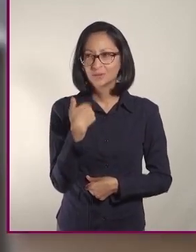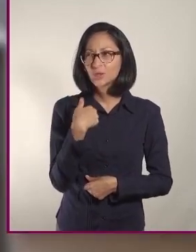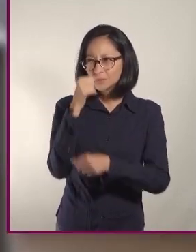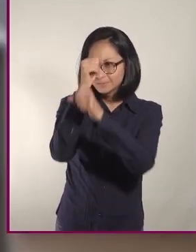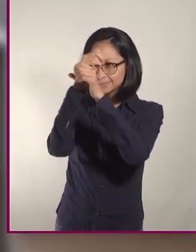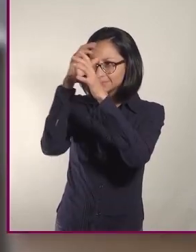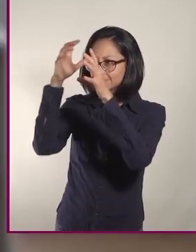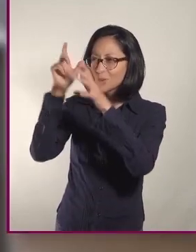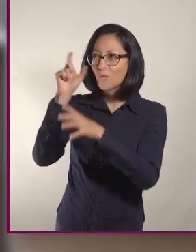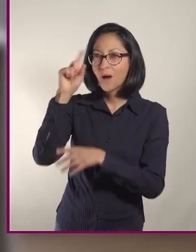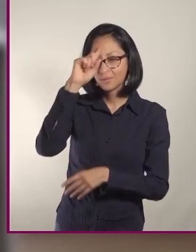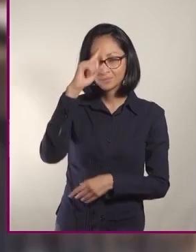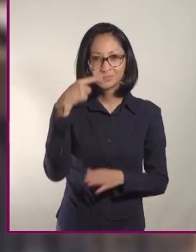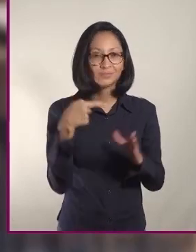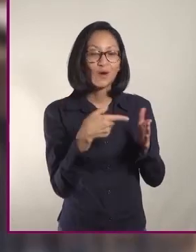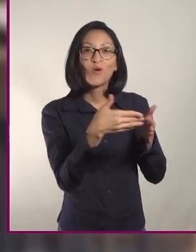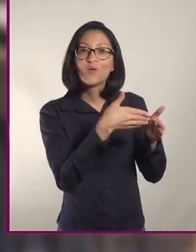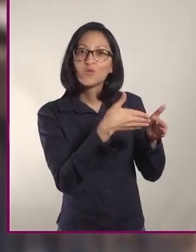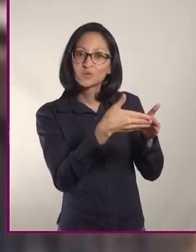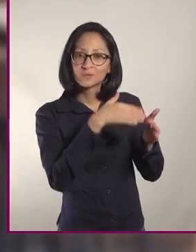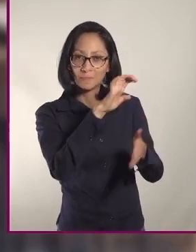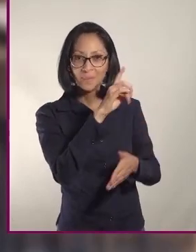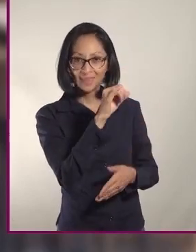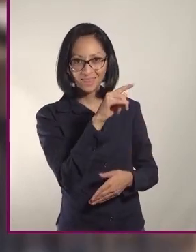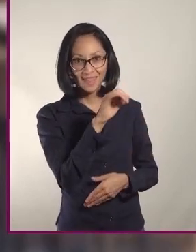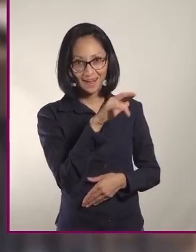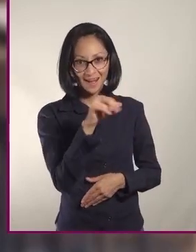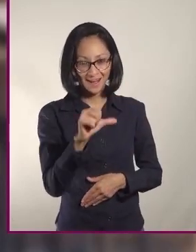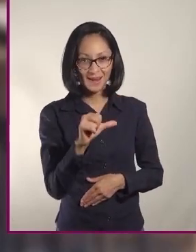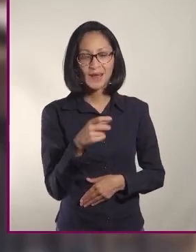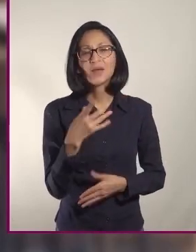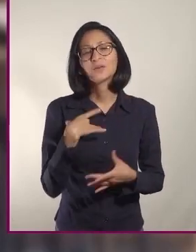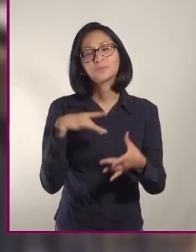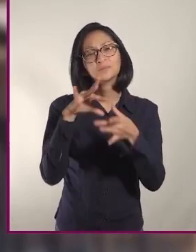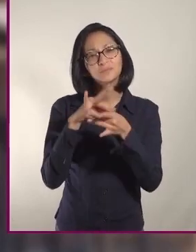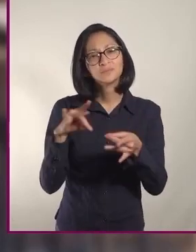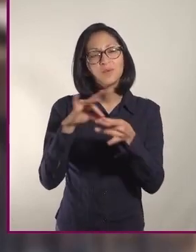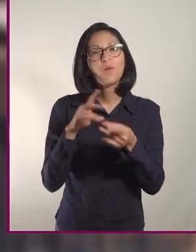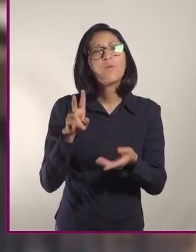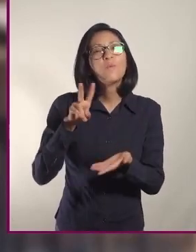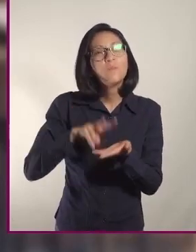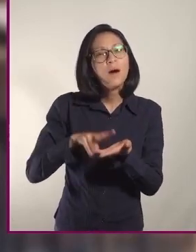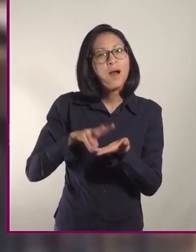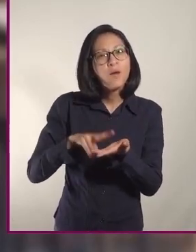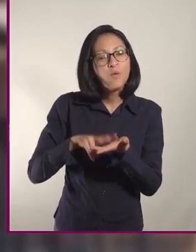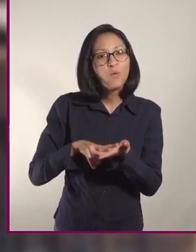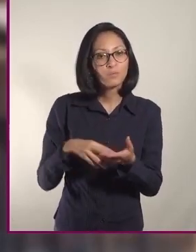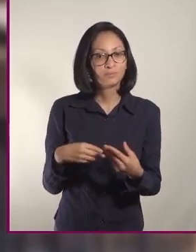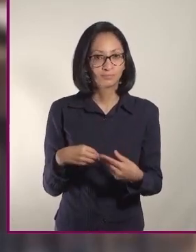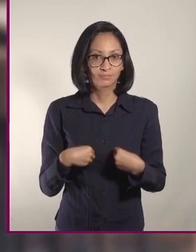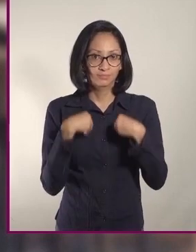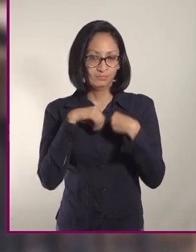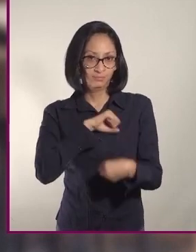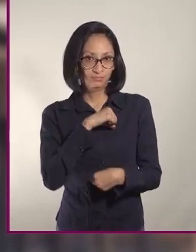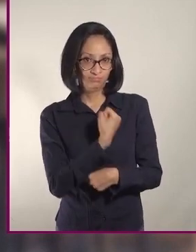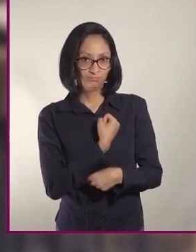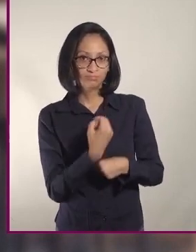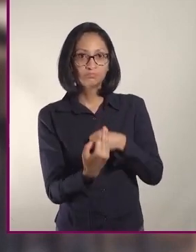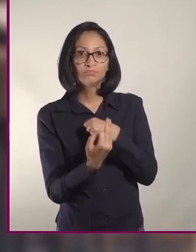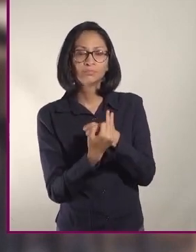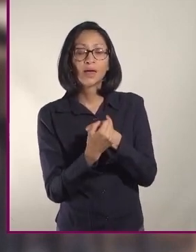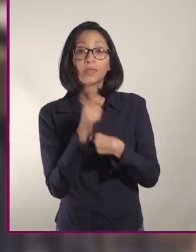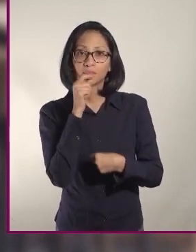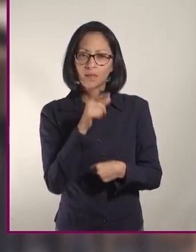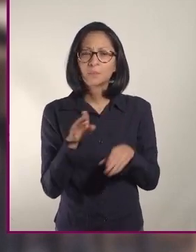cocina mediterránea. Hablaremos de sus valores nutricionales y cómo han aportado grandes conocimientos tanto al mundo de la